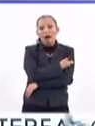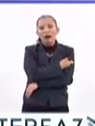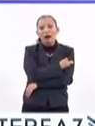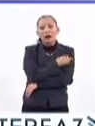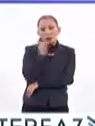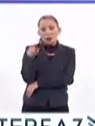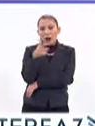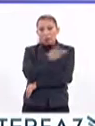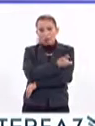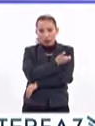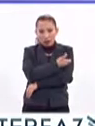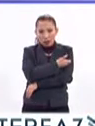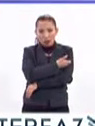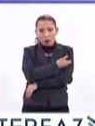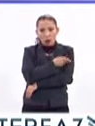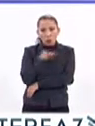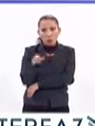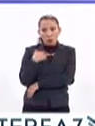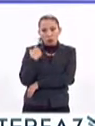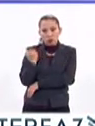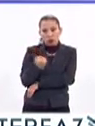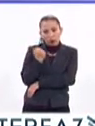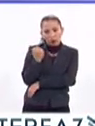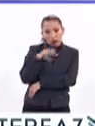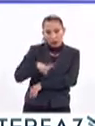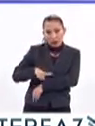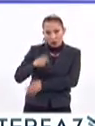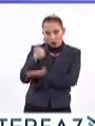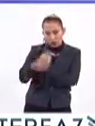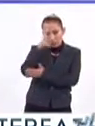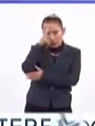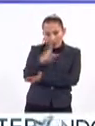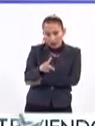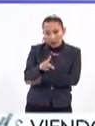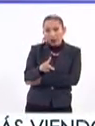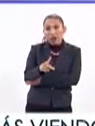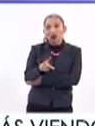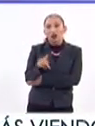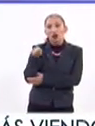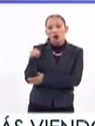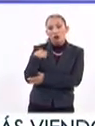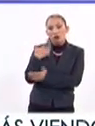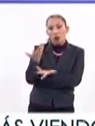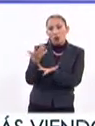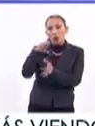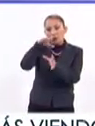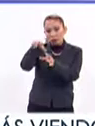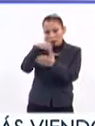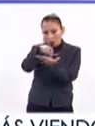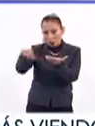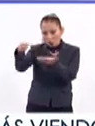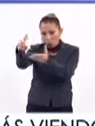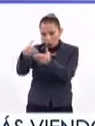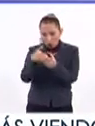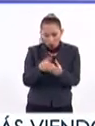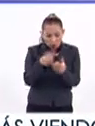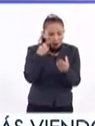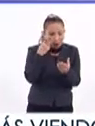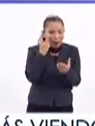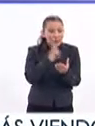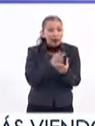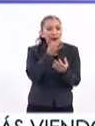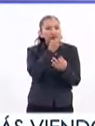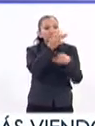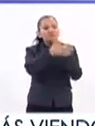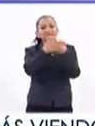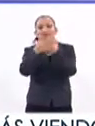esas vacunas, por fortuna, el gobierno de la Ciudad de México hizo una adquisición para tener una